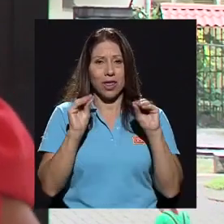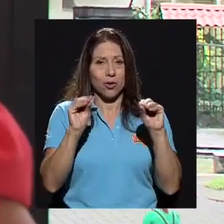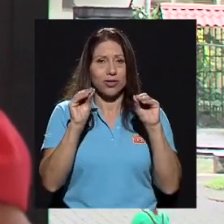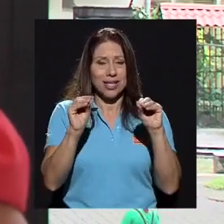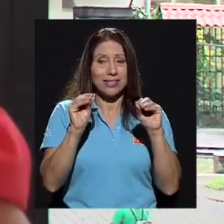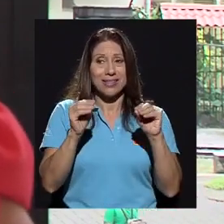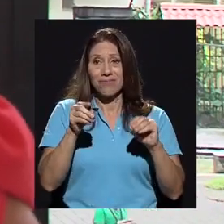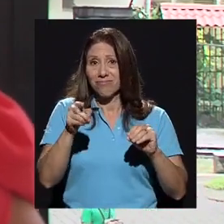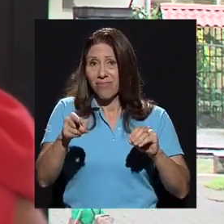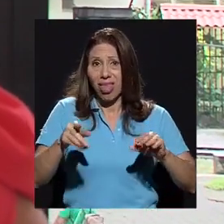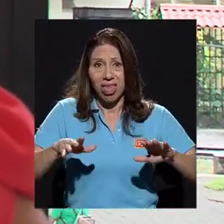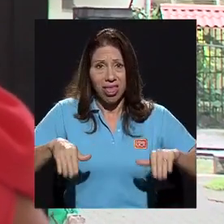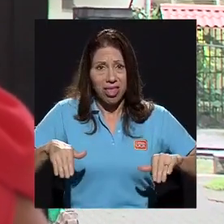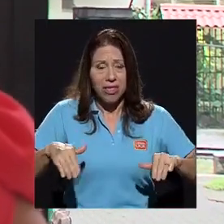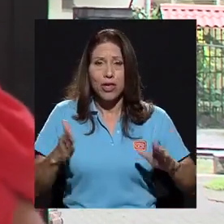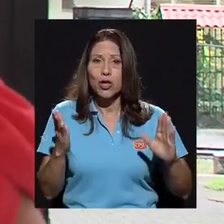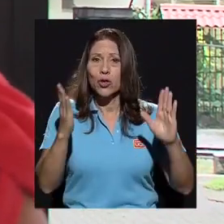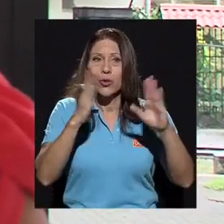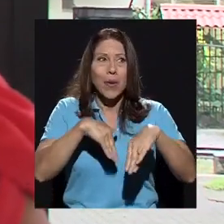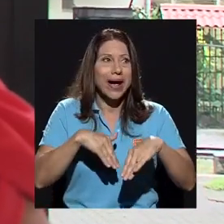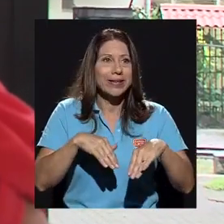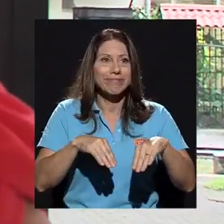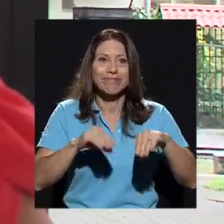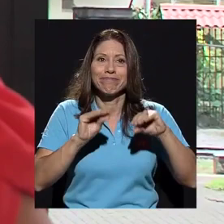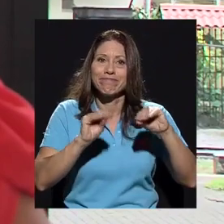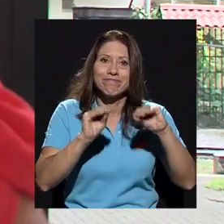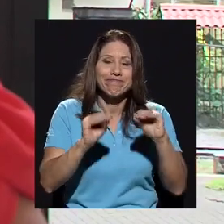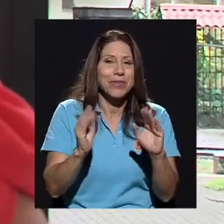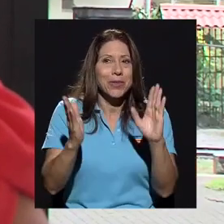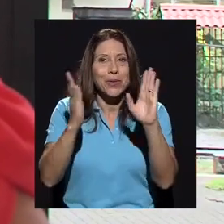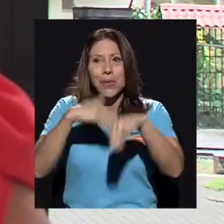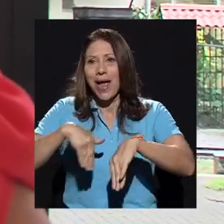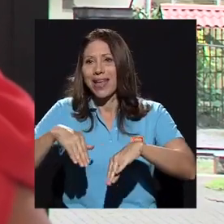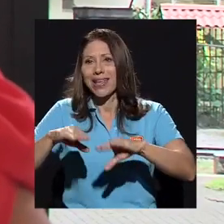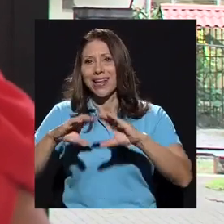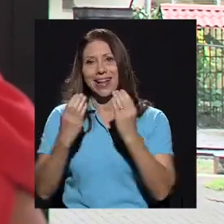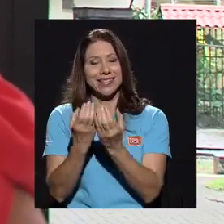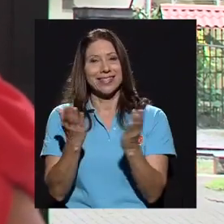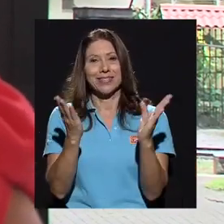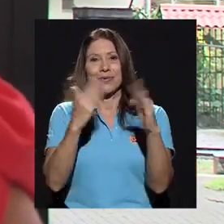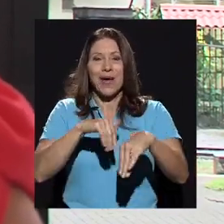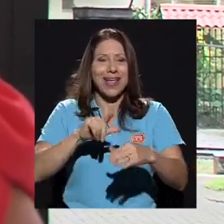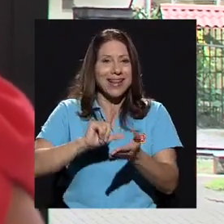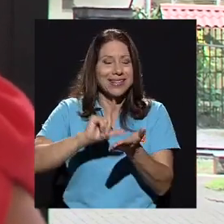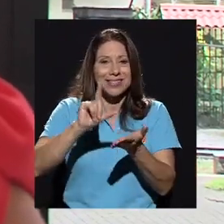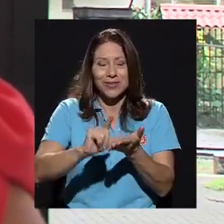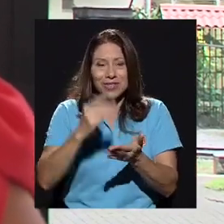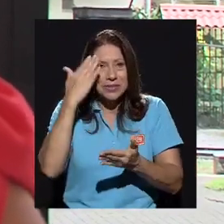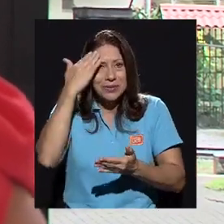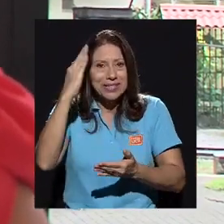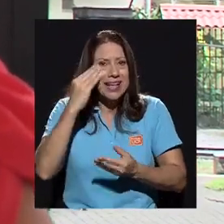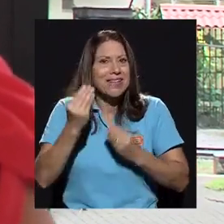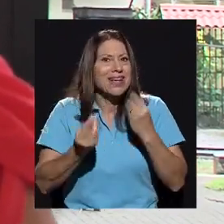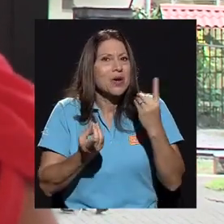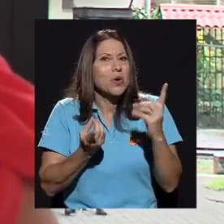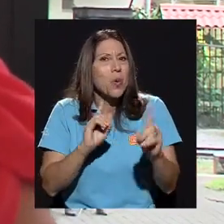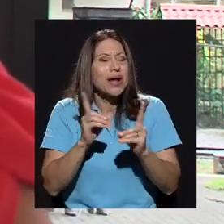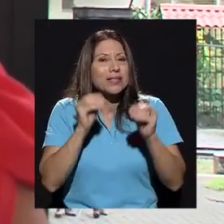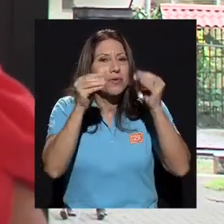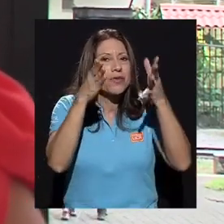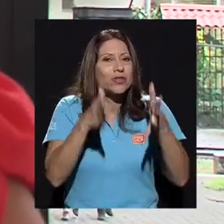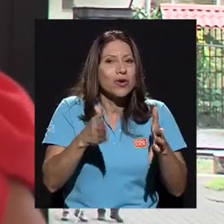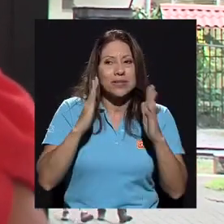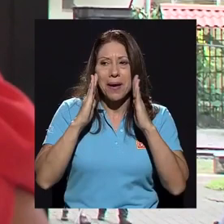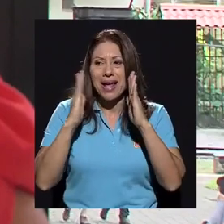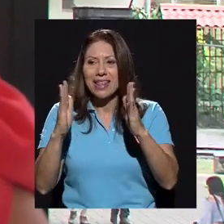pues no hay clases, no hay lecciones, no se sabe exactamente cuáles profesores van